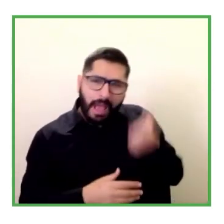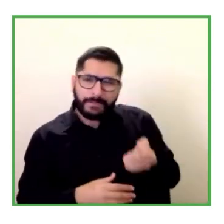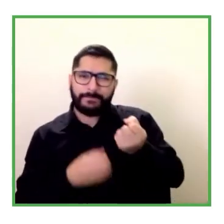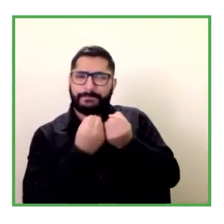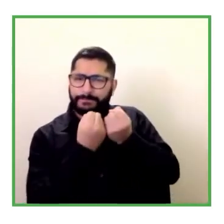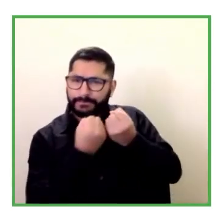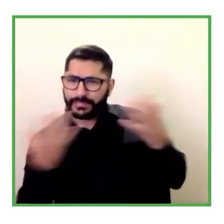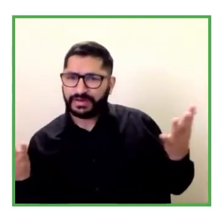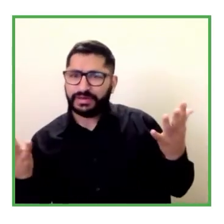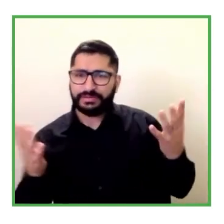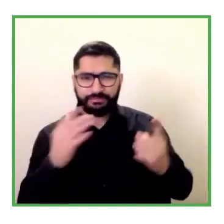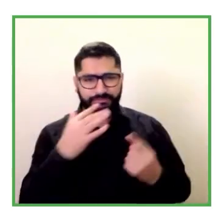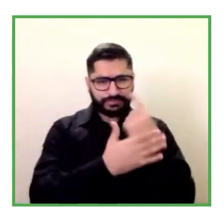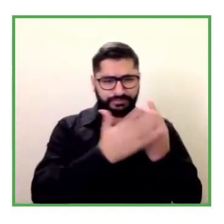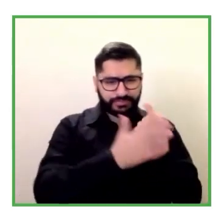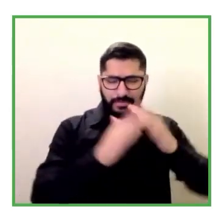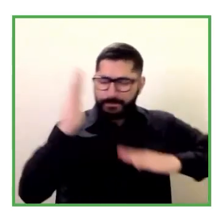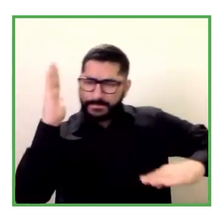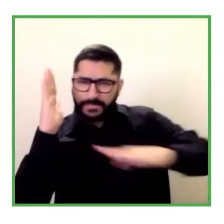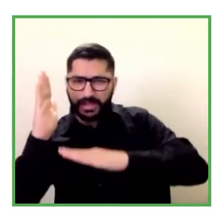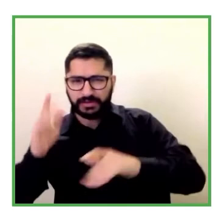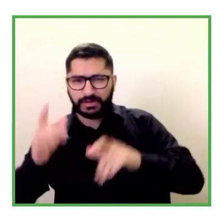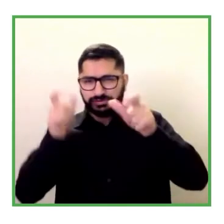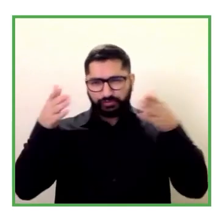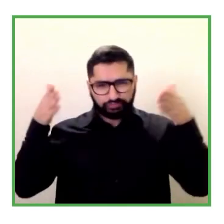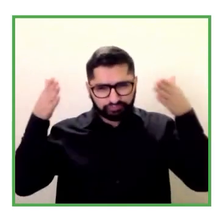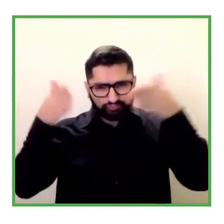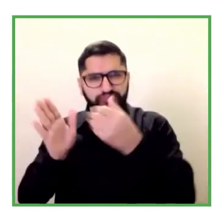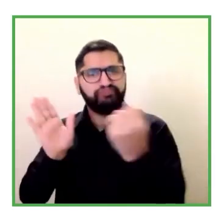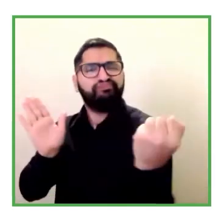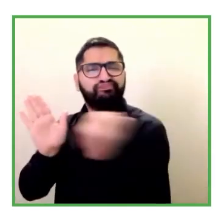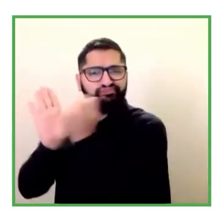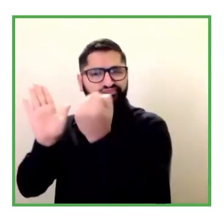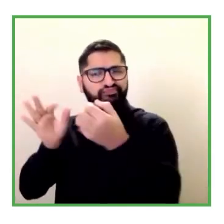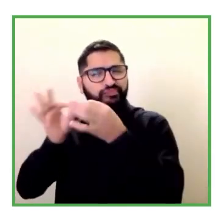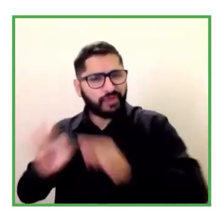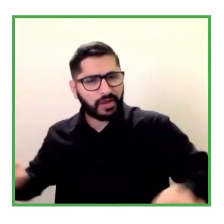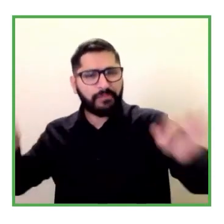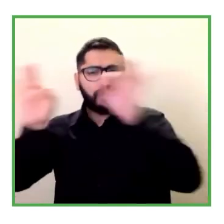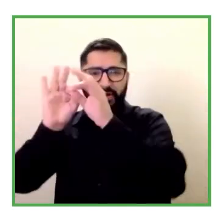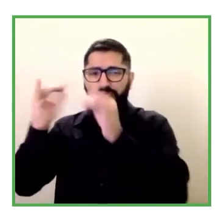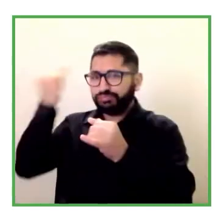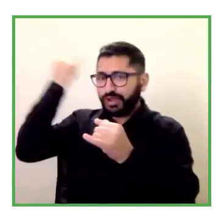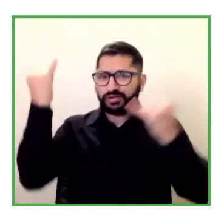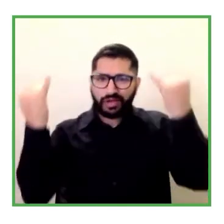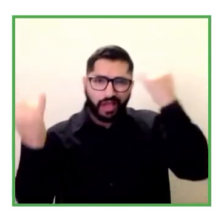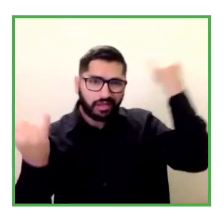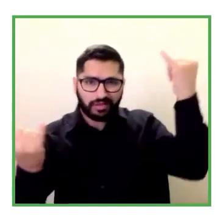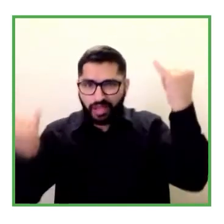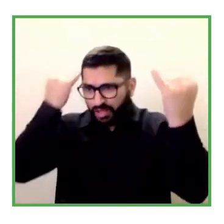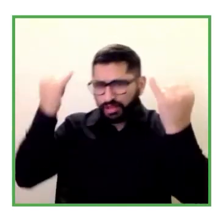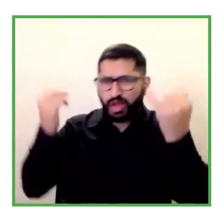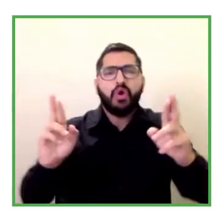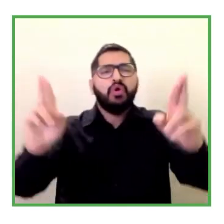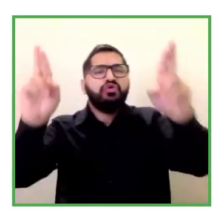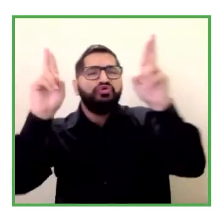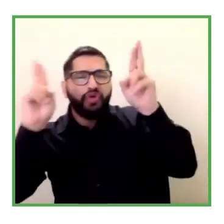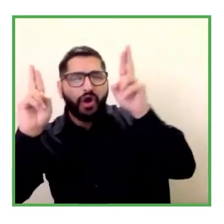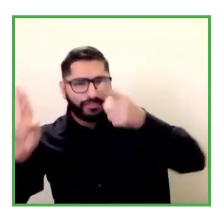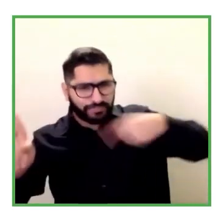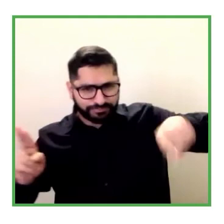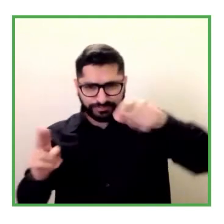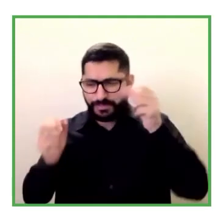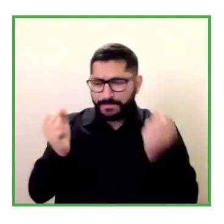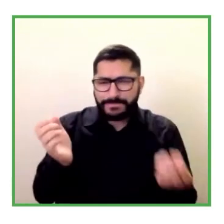empresas tiene que ver con la puesta en marcha de dos iniciativas que pensamos implementar este año una que le adelantábamos en la exposición que tiene que ver con la